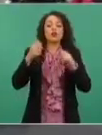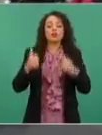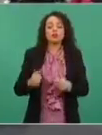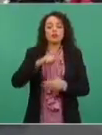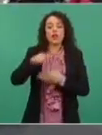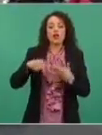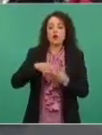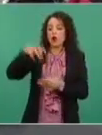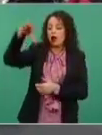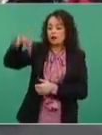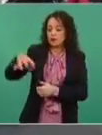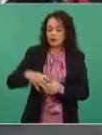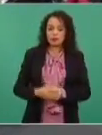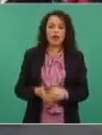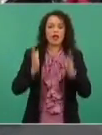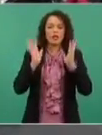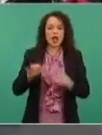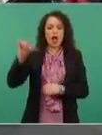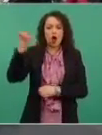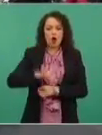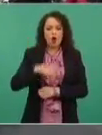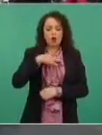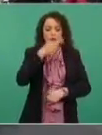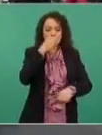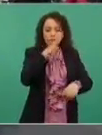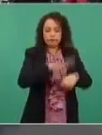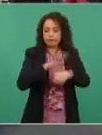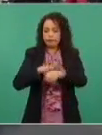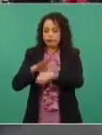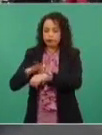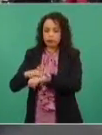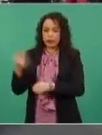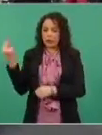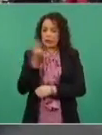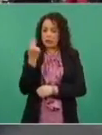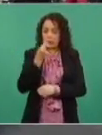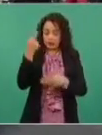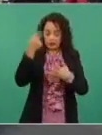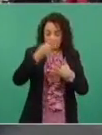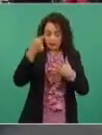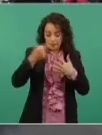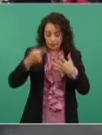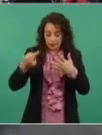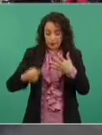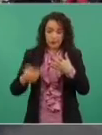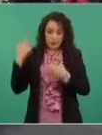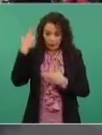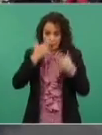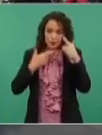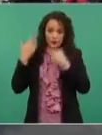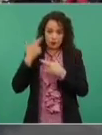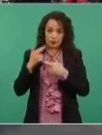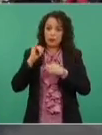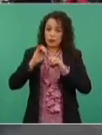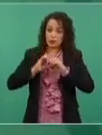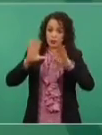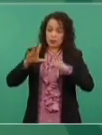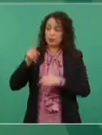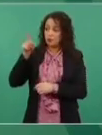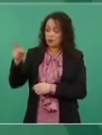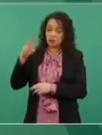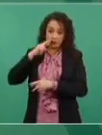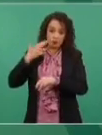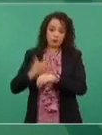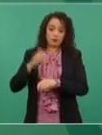hoy di instrucciones con este propósito y va a intervenir Comunicaciones y va a intervenir también